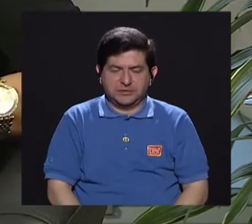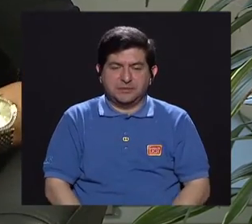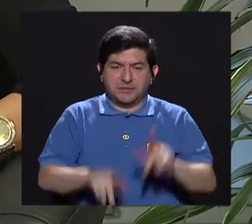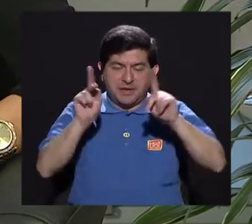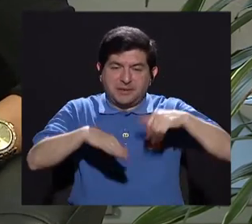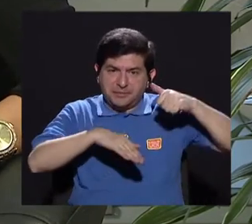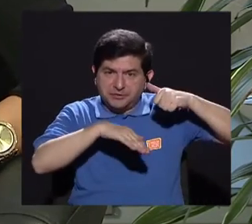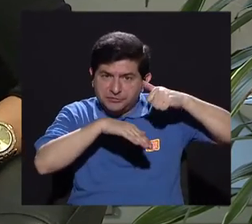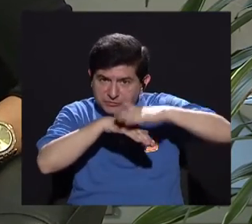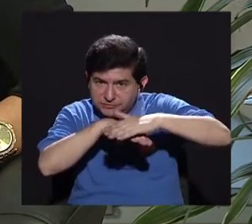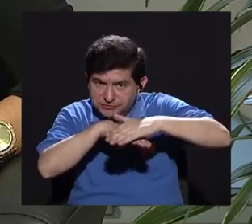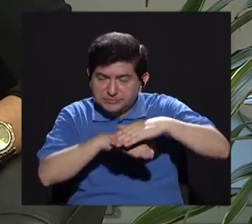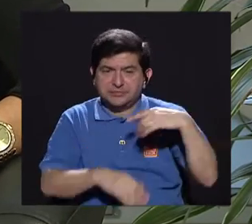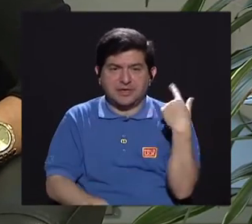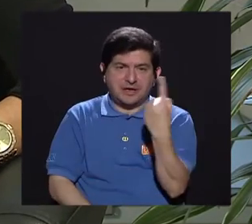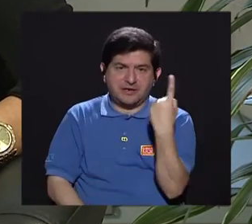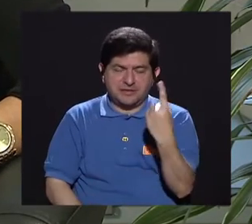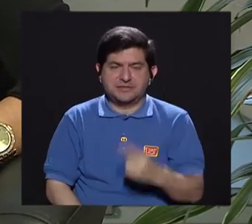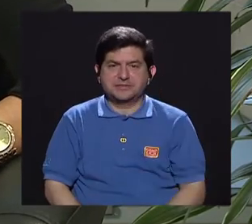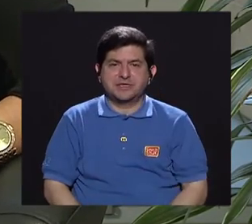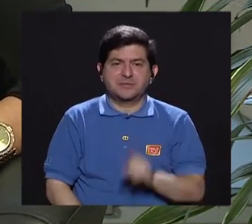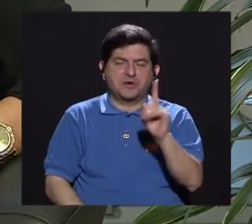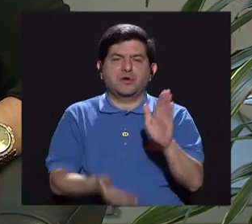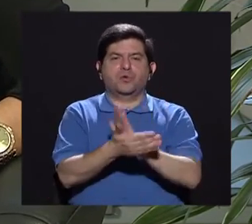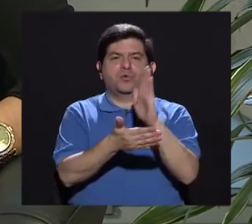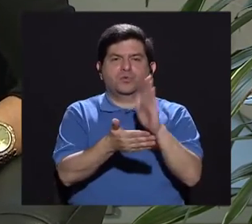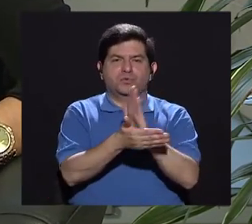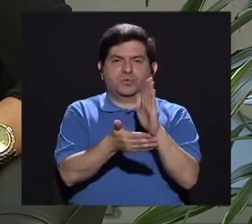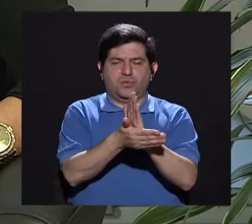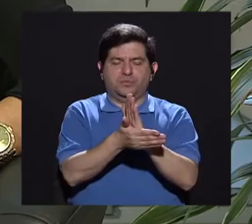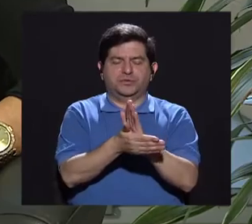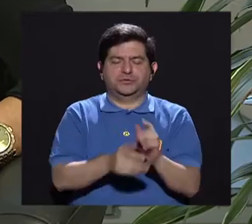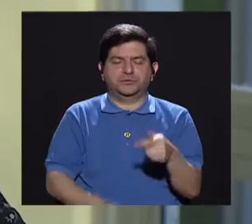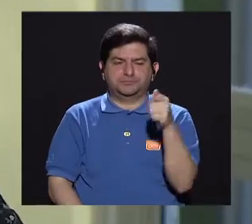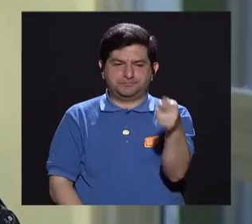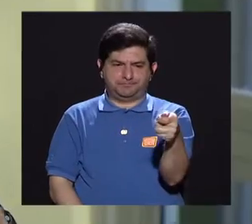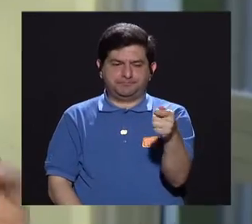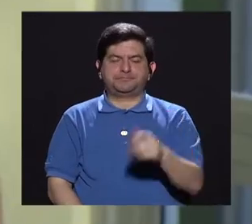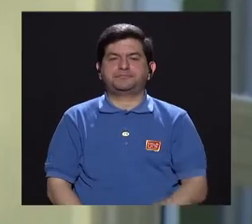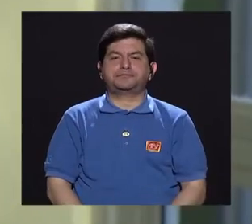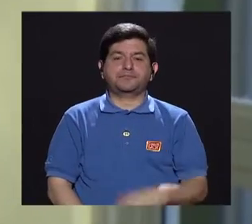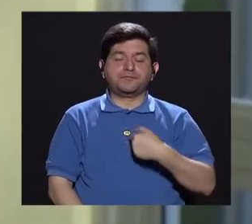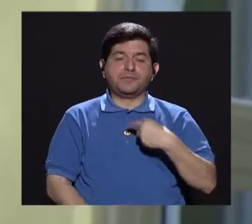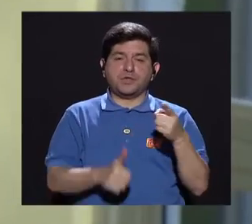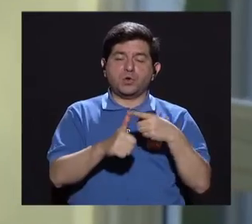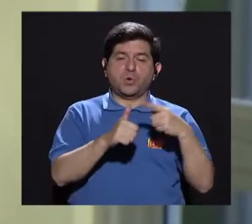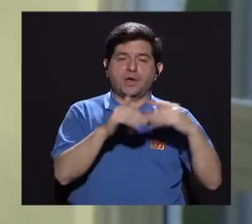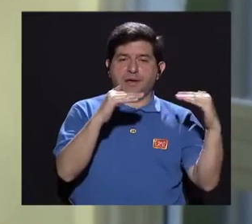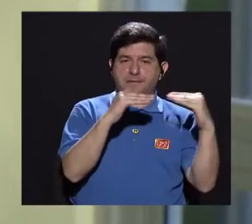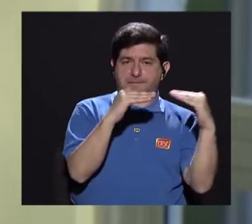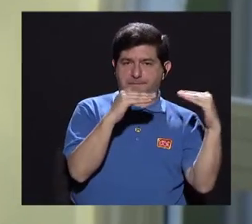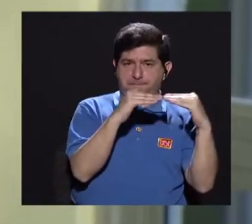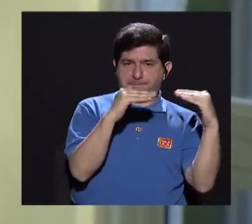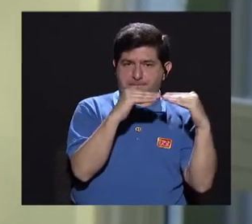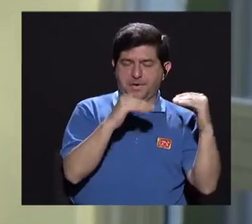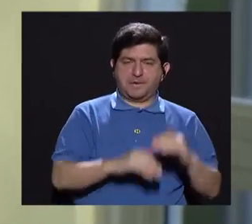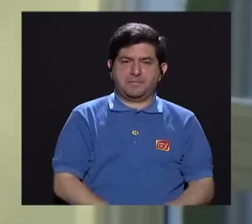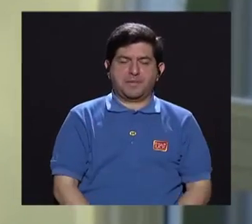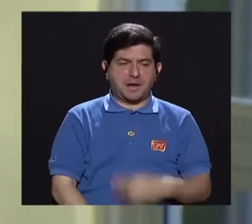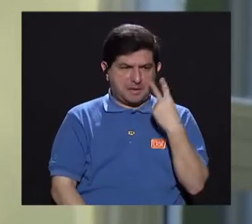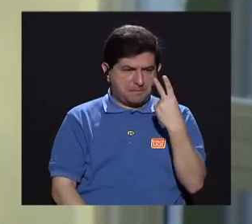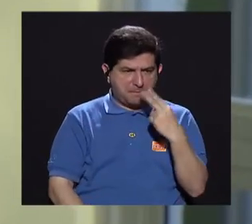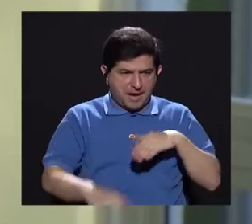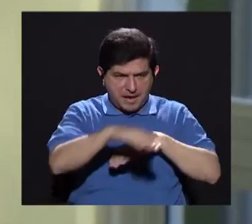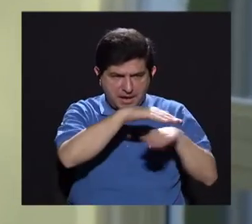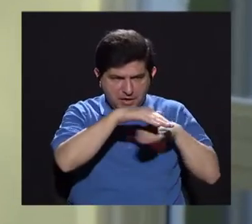¿verdad?, a los pacientes siempre los enviamos con una referencia. Cuando yo voy al primer nivel es cuando, digamos, me ven